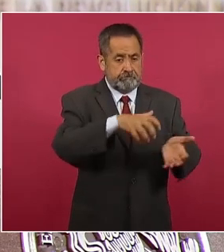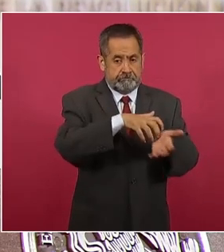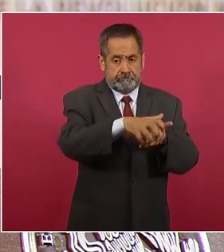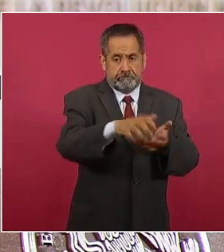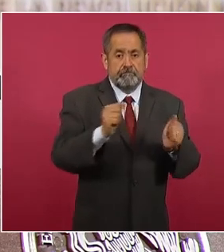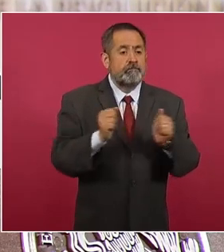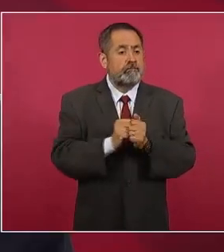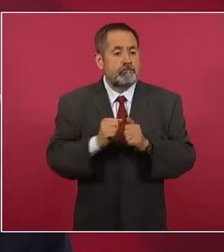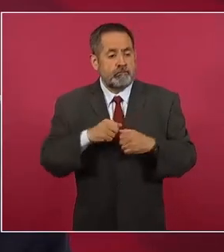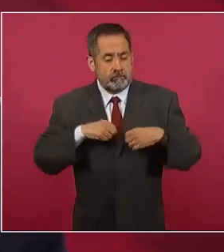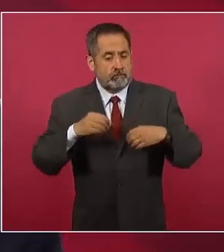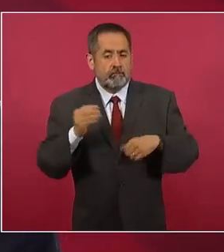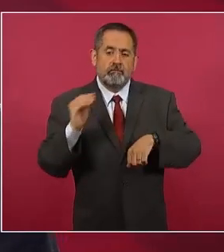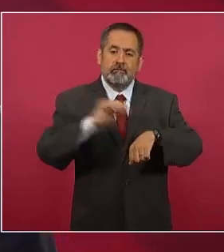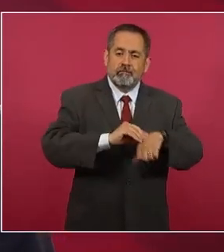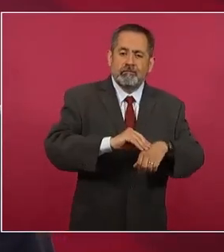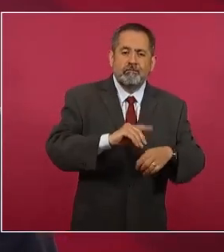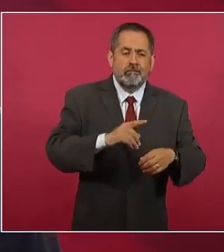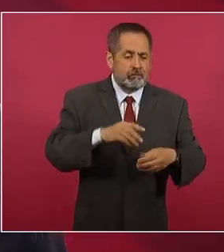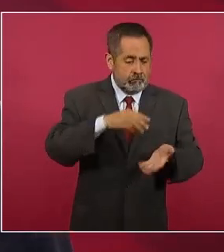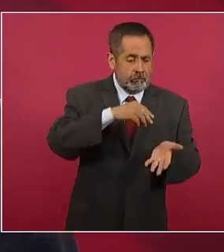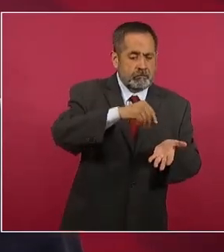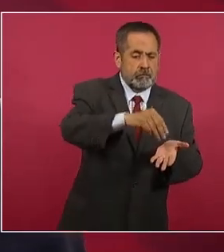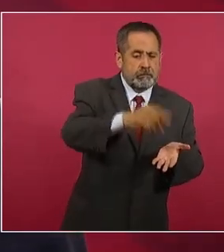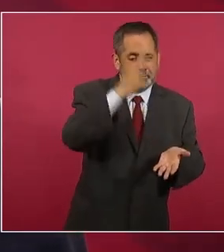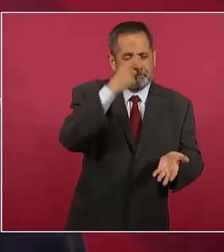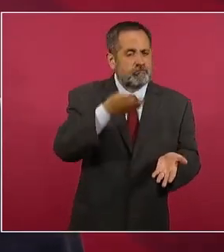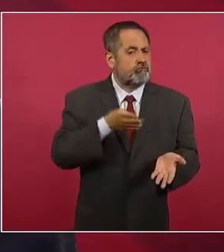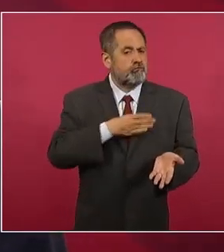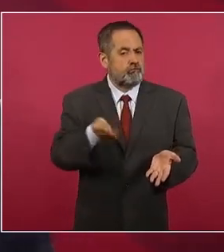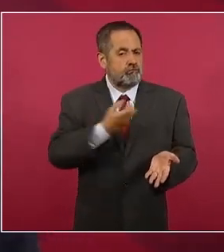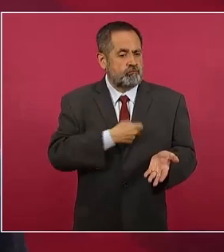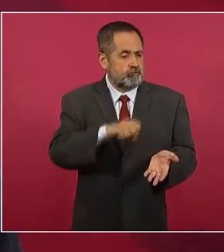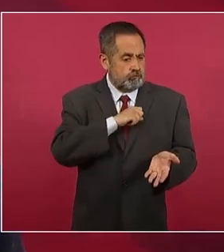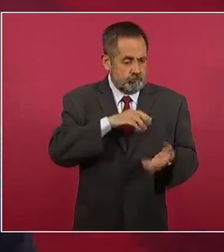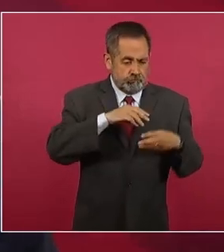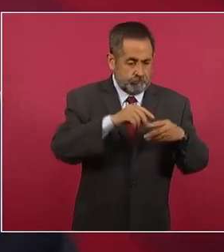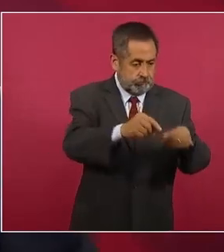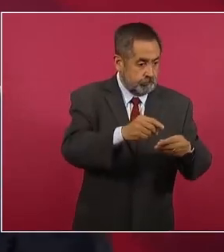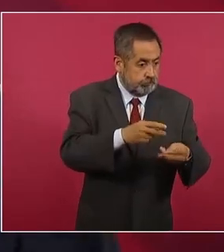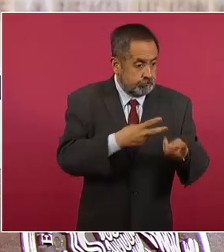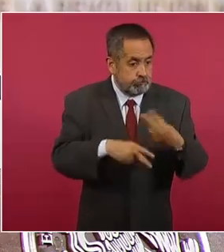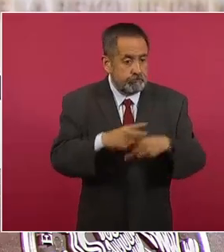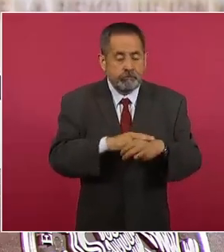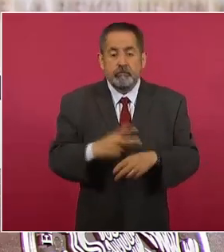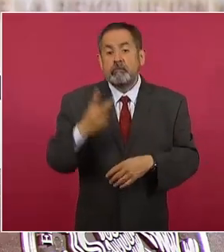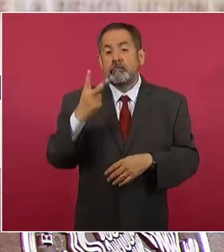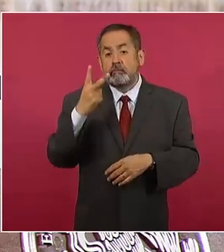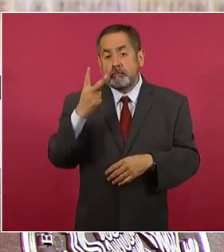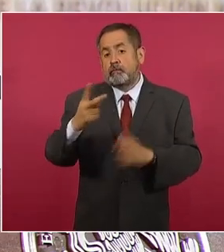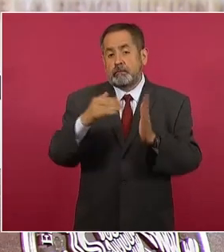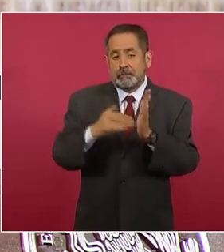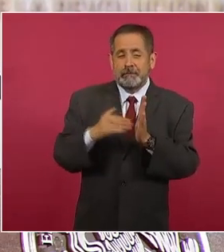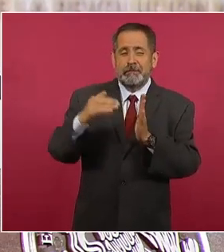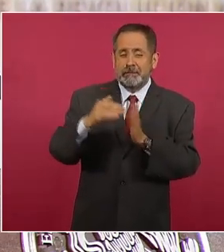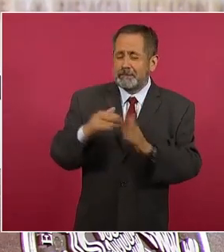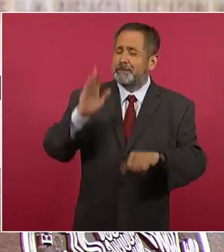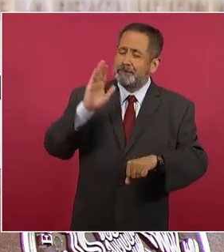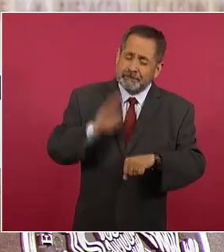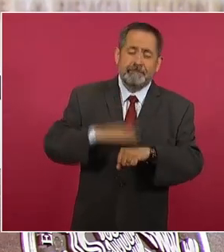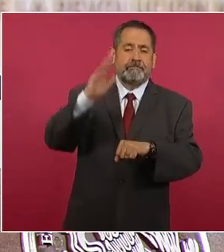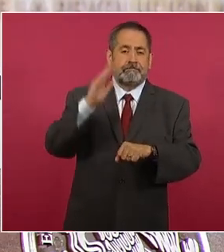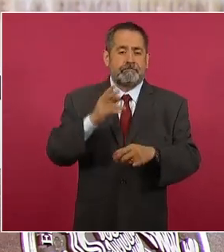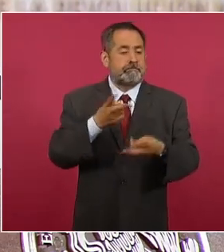fertilizantes van a darnos aproximadamente dos millones más de toneladas de granos en este